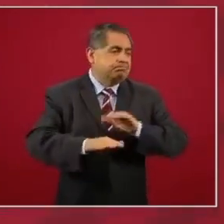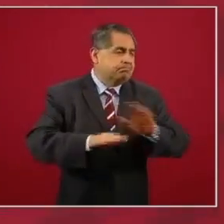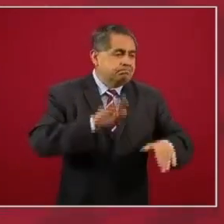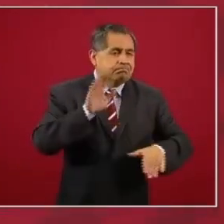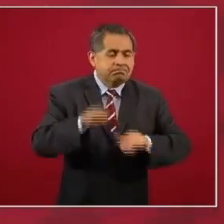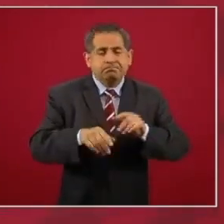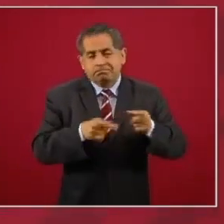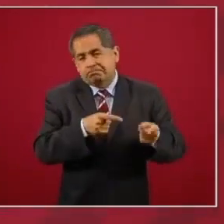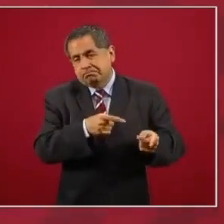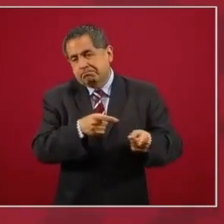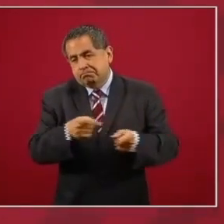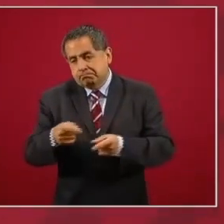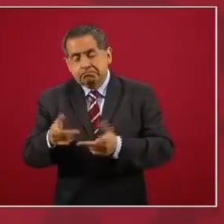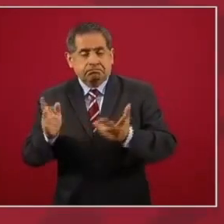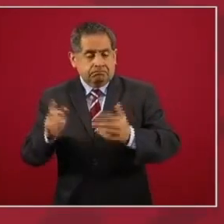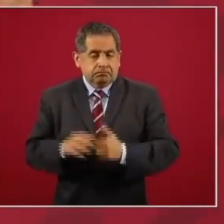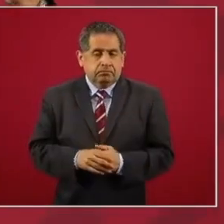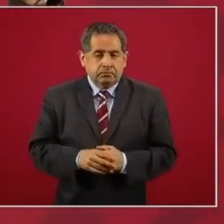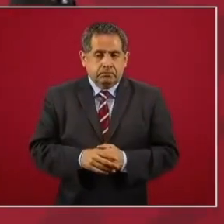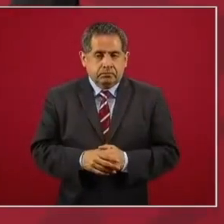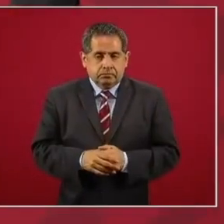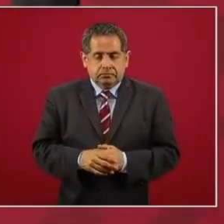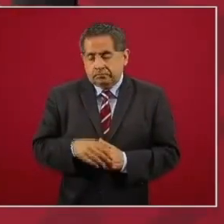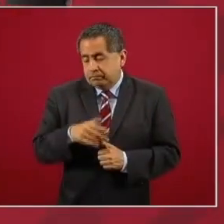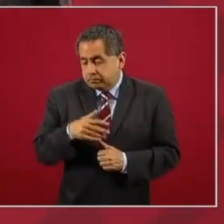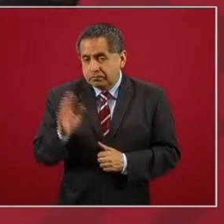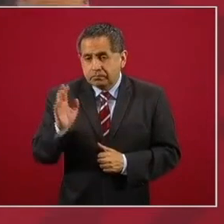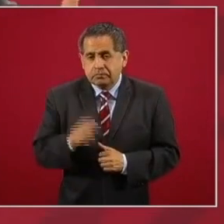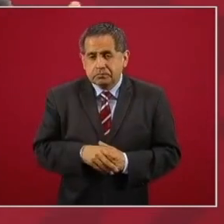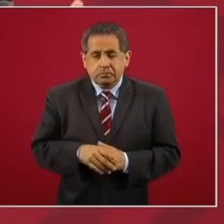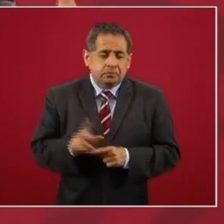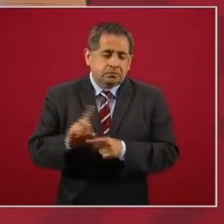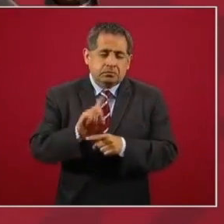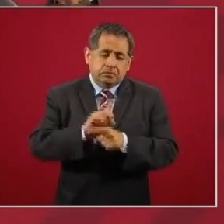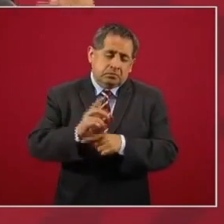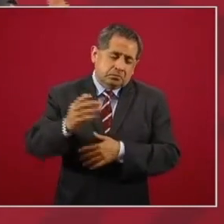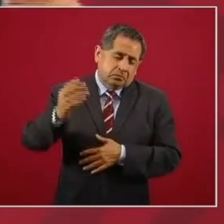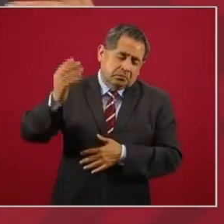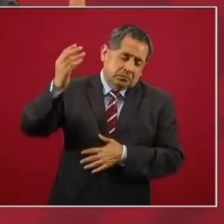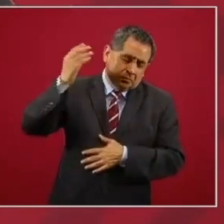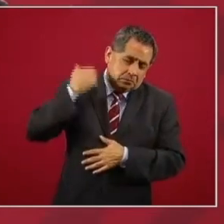Entonces, pues ya desde entonces